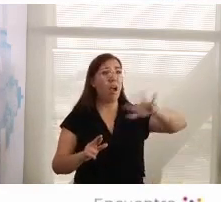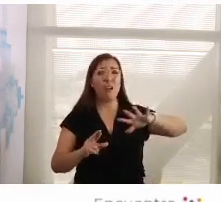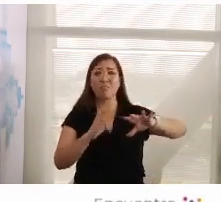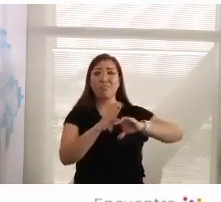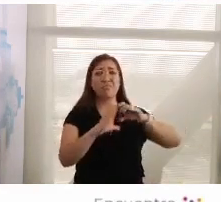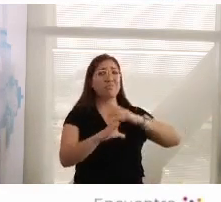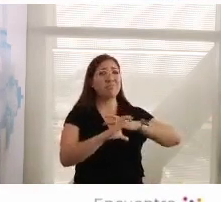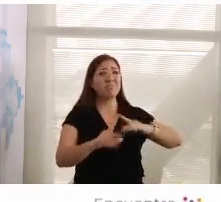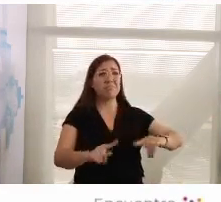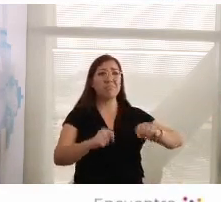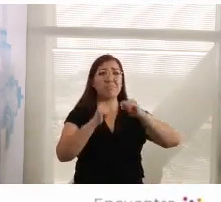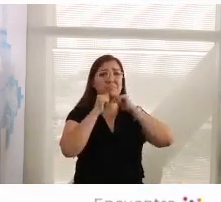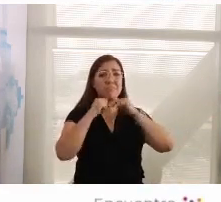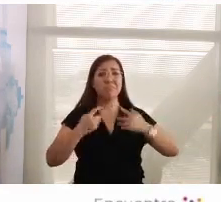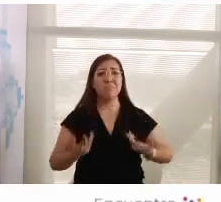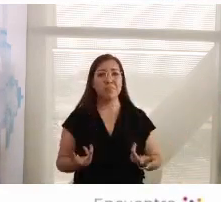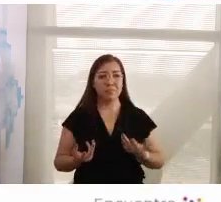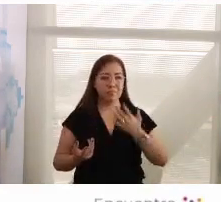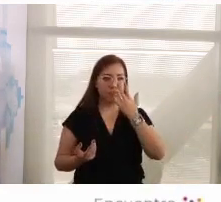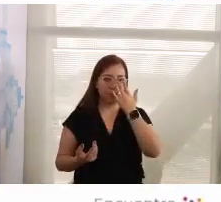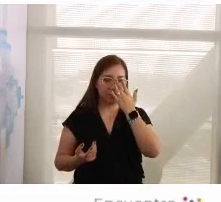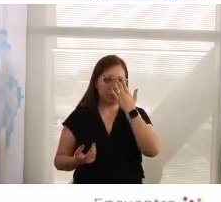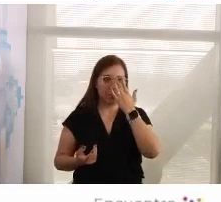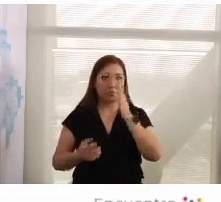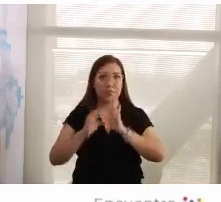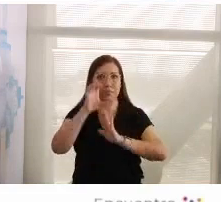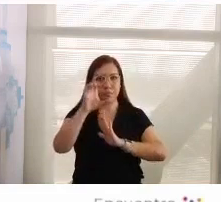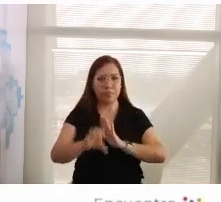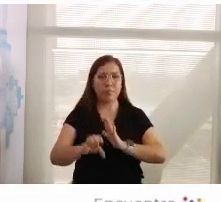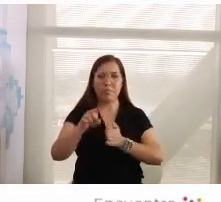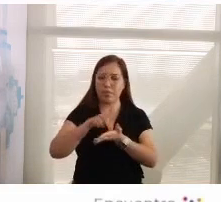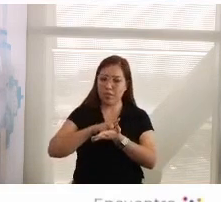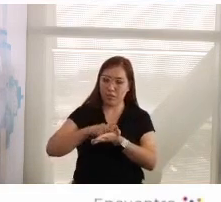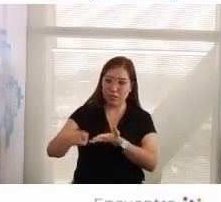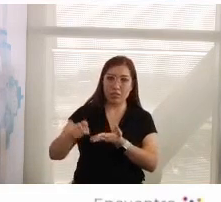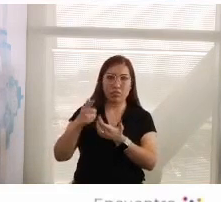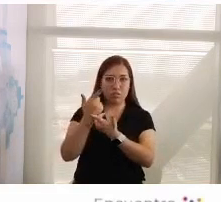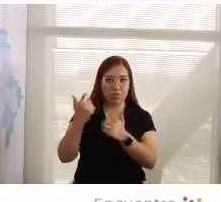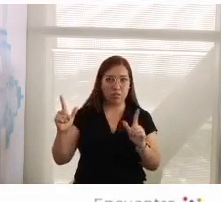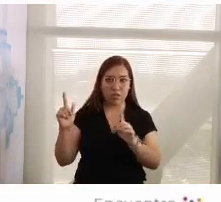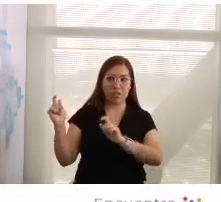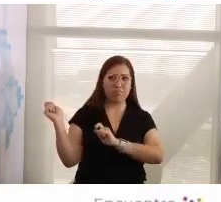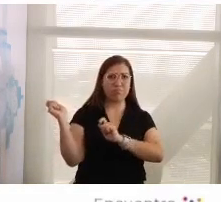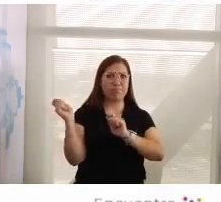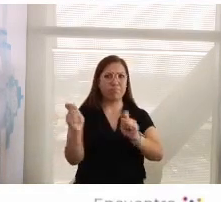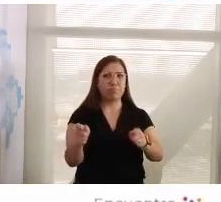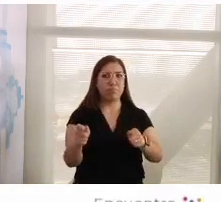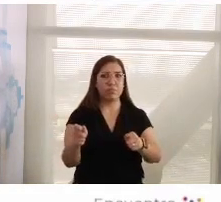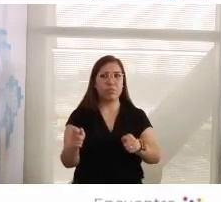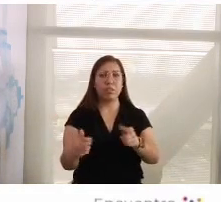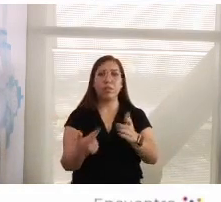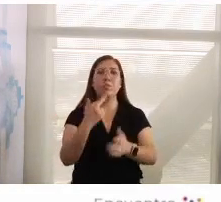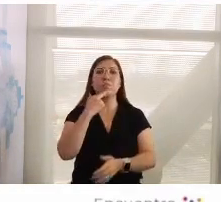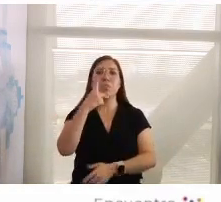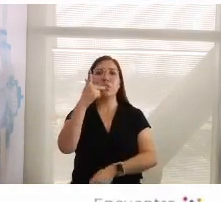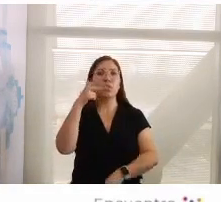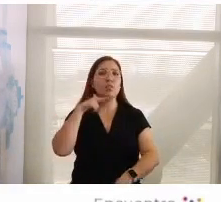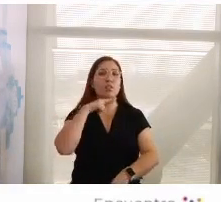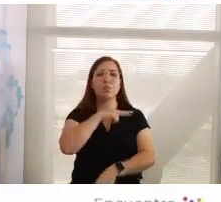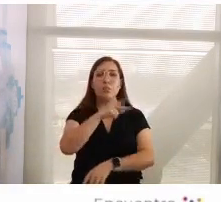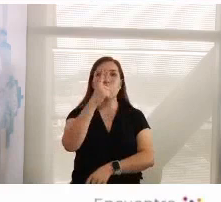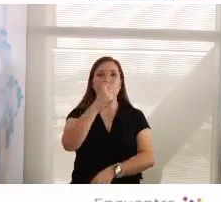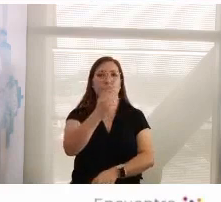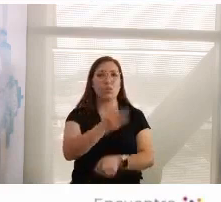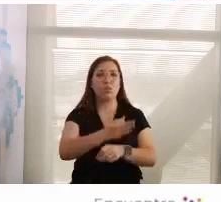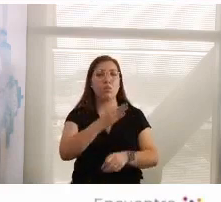Ya hablamos de ceder ciertos derechos y libertades a cambio de resolver mi situación inmediata.